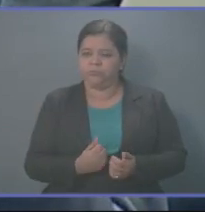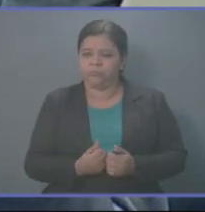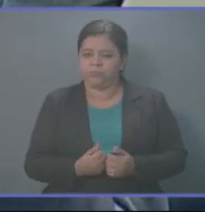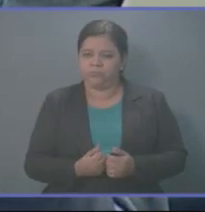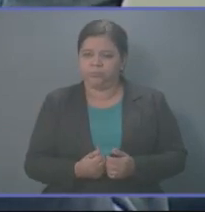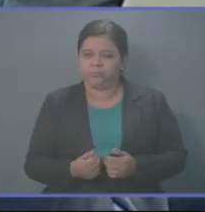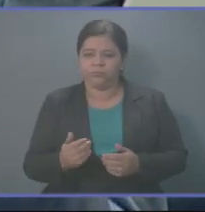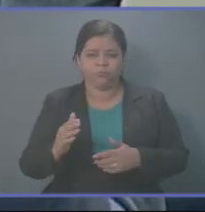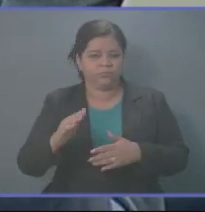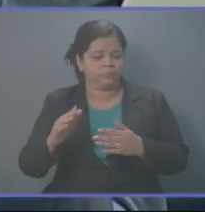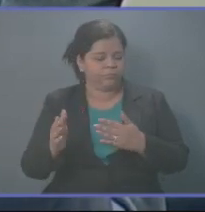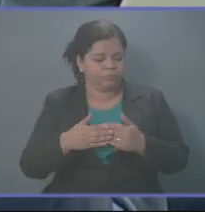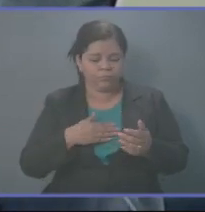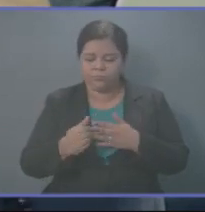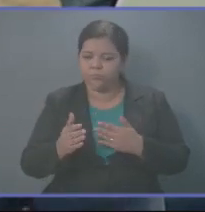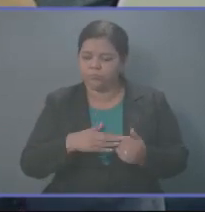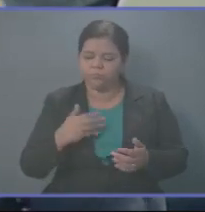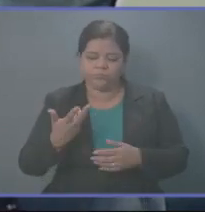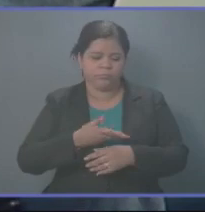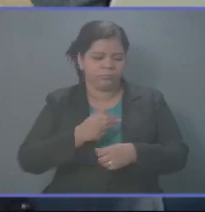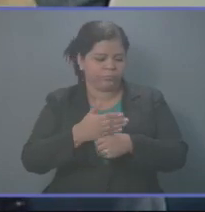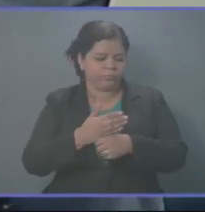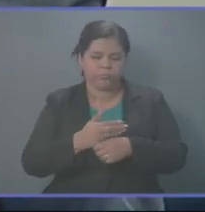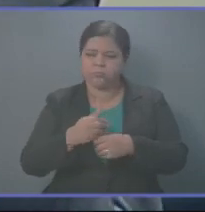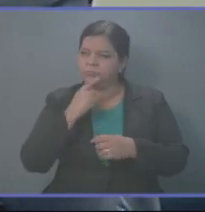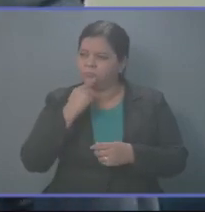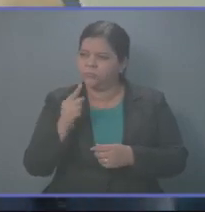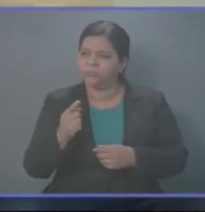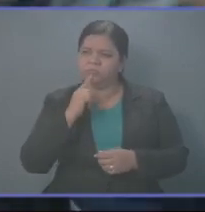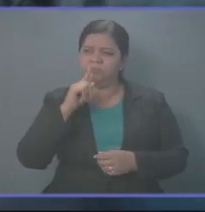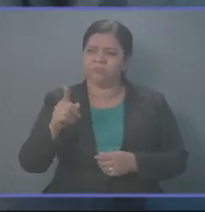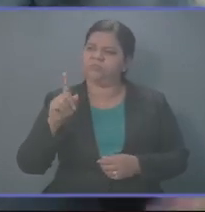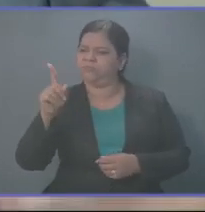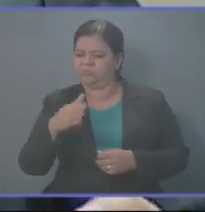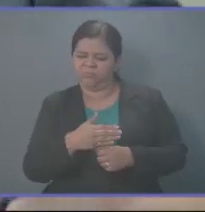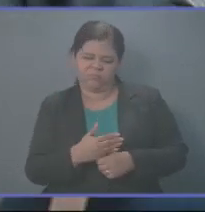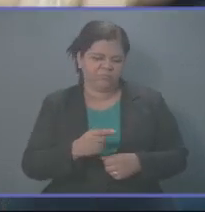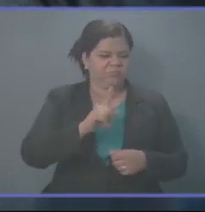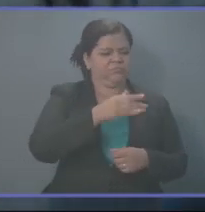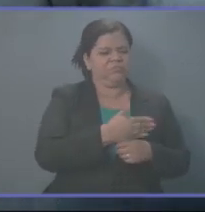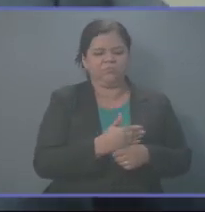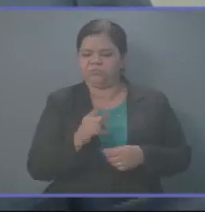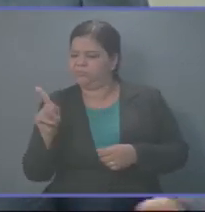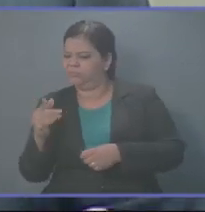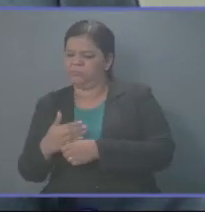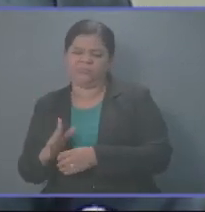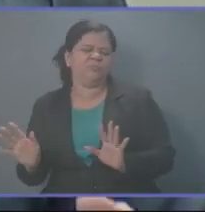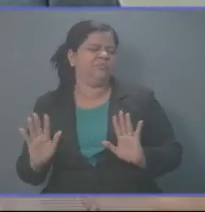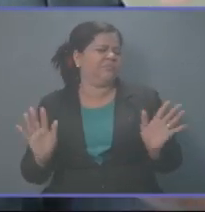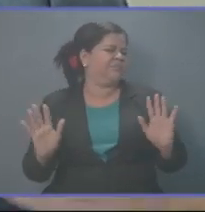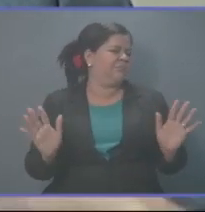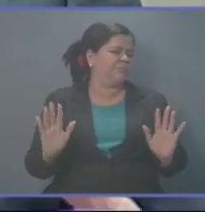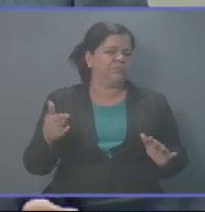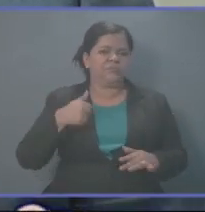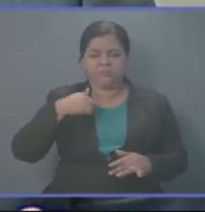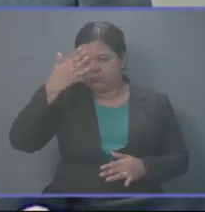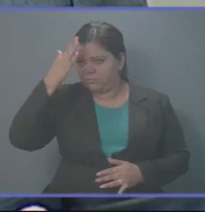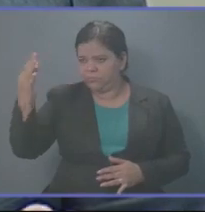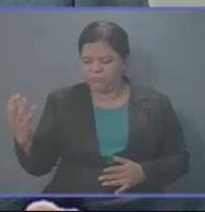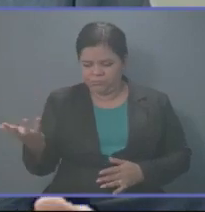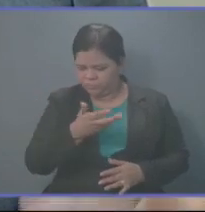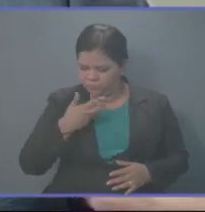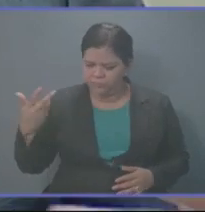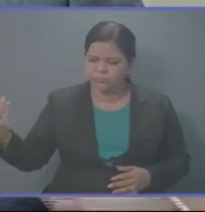de nuestra denominación partidaria, y por eso yo no voy a venir aquí a decir que un partido ha hecho esto, el otro no ha hecho nada, yo creo que todos los partidos,